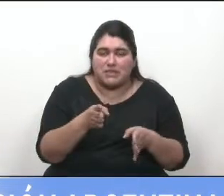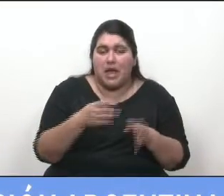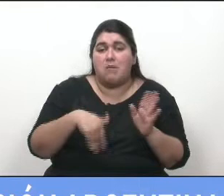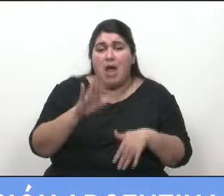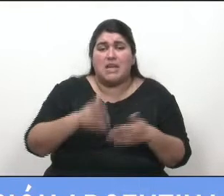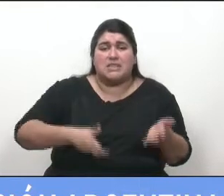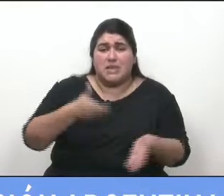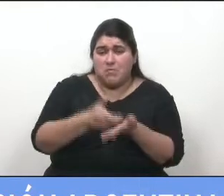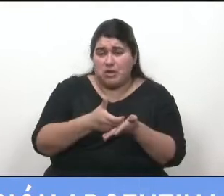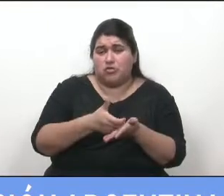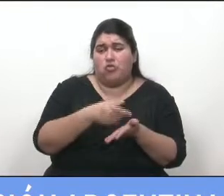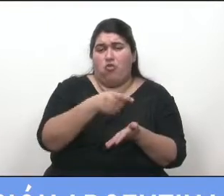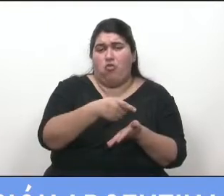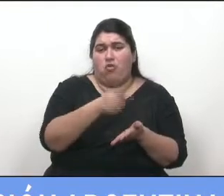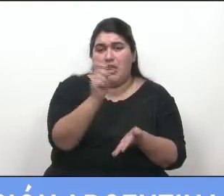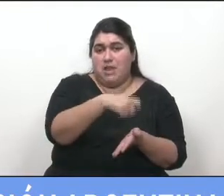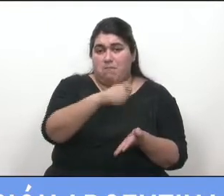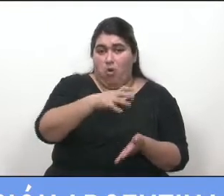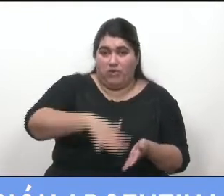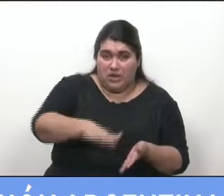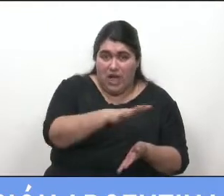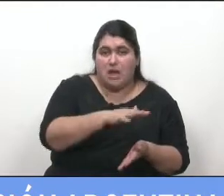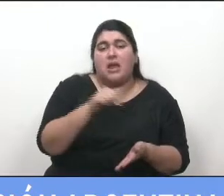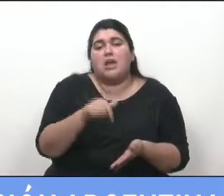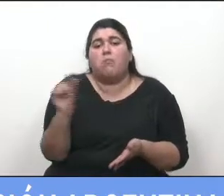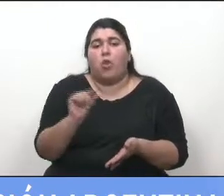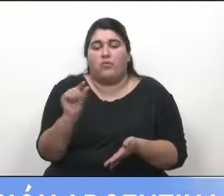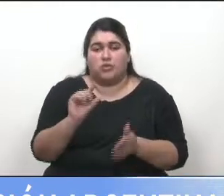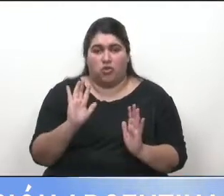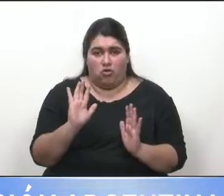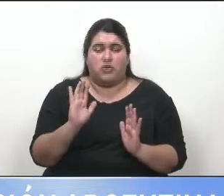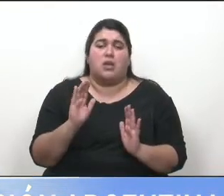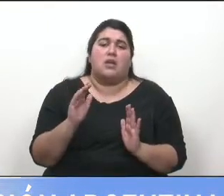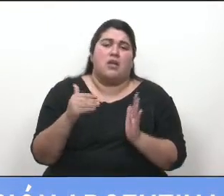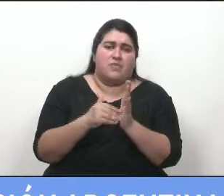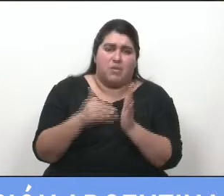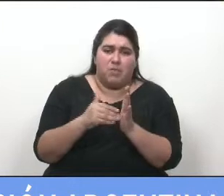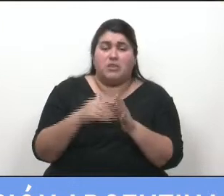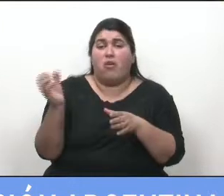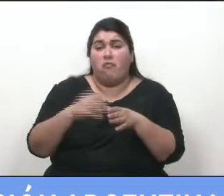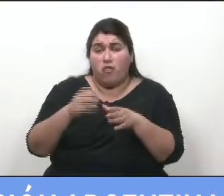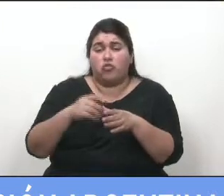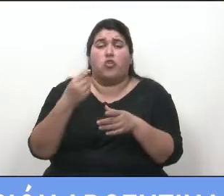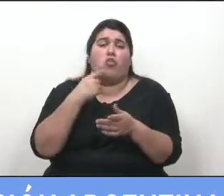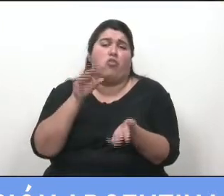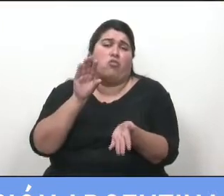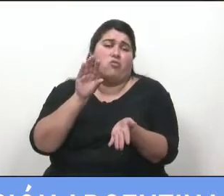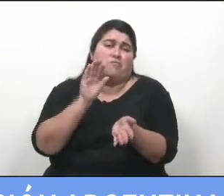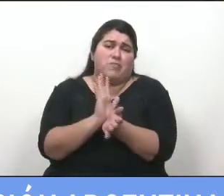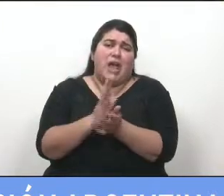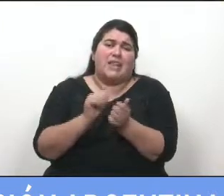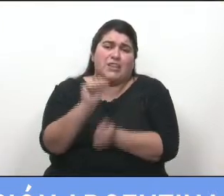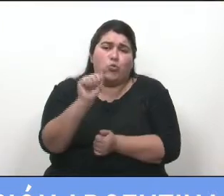inmobiliarias y transitoriamente pueden usarse los fondos depositados en inversiones en títulos públicos